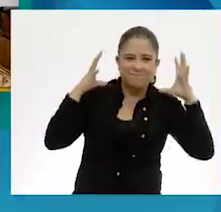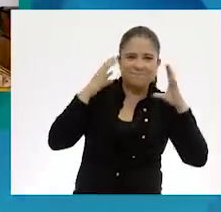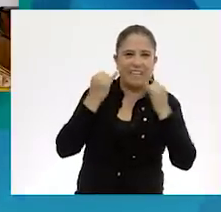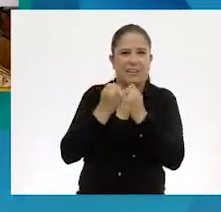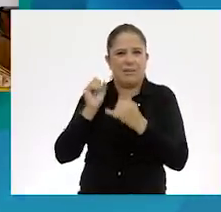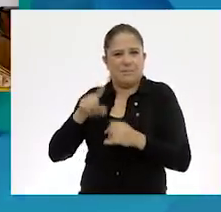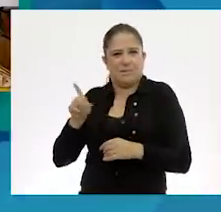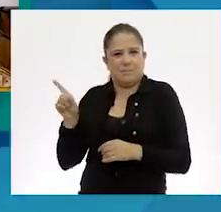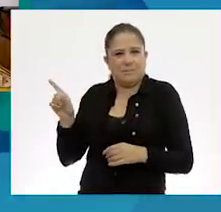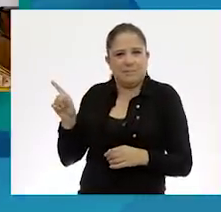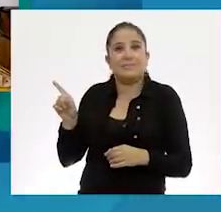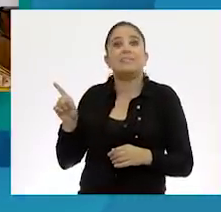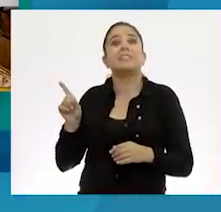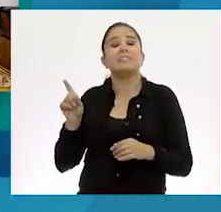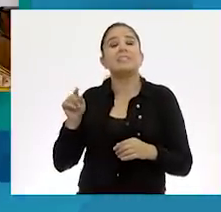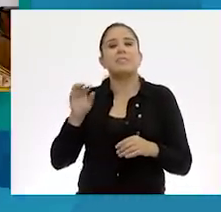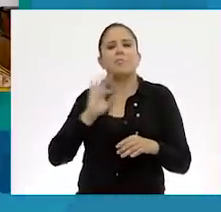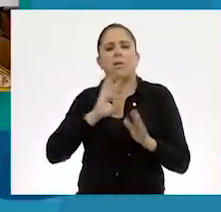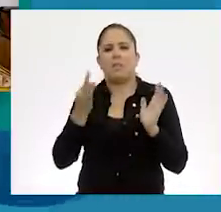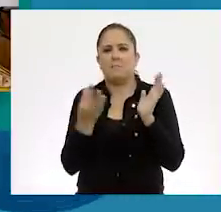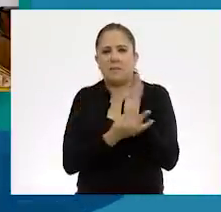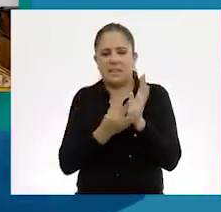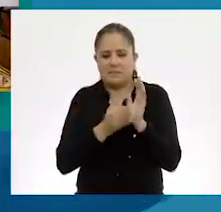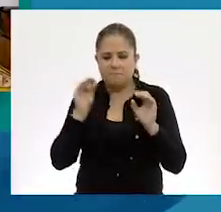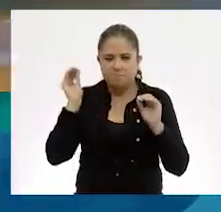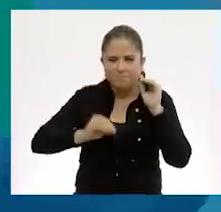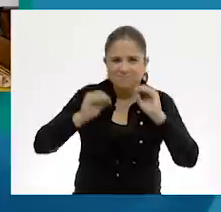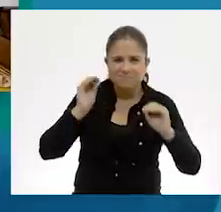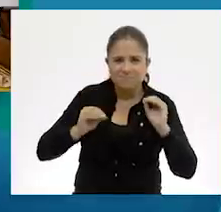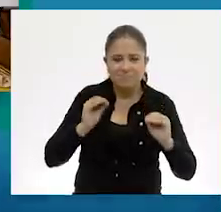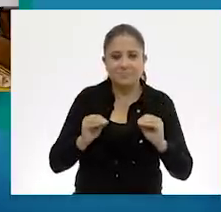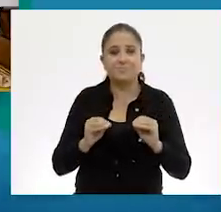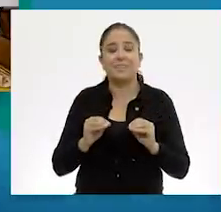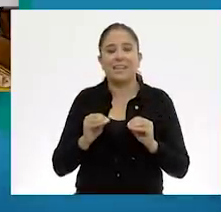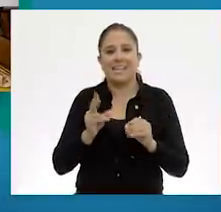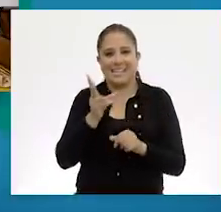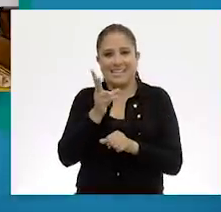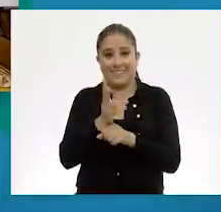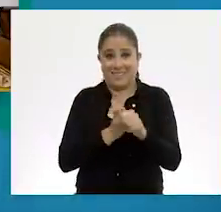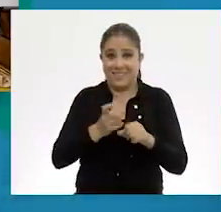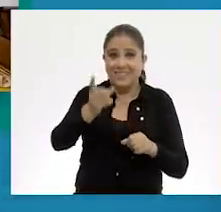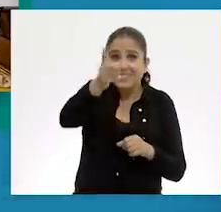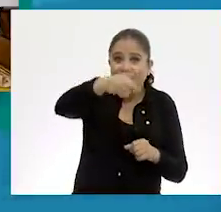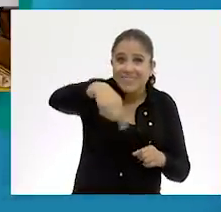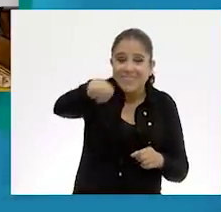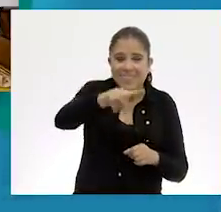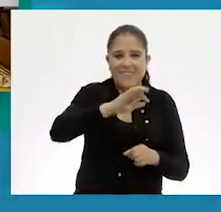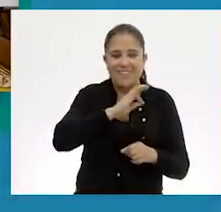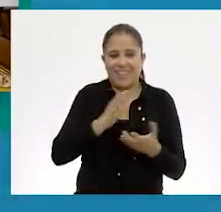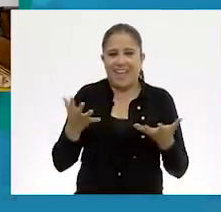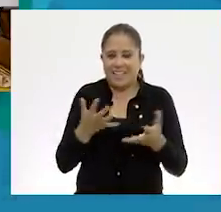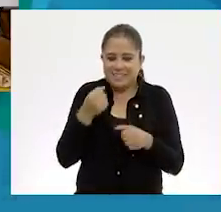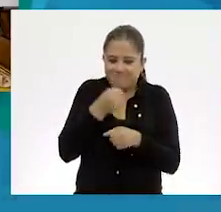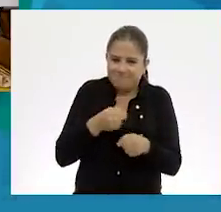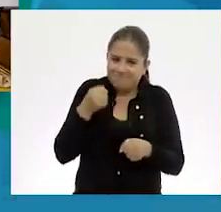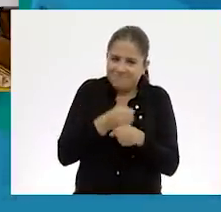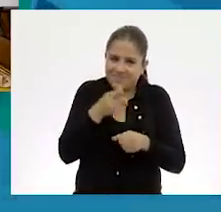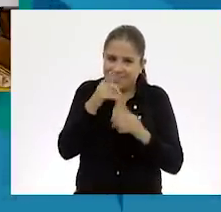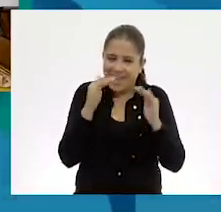hasta metal, de alta resistencia. Te invito a que lo practiques en casa.